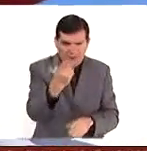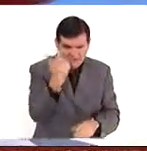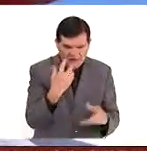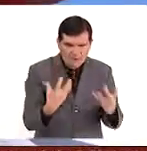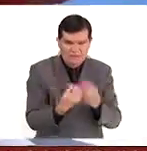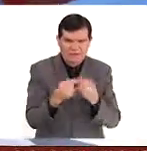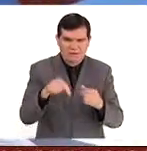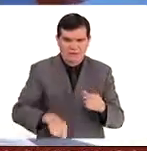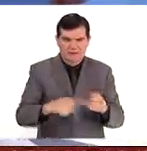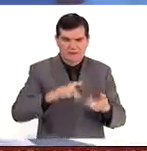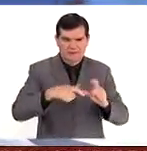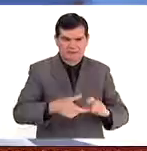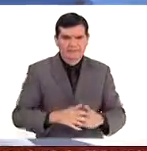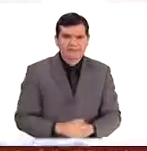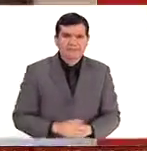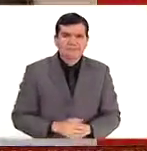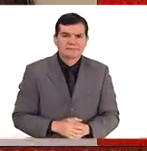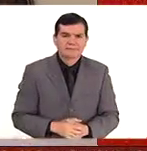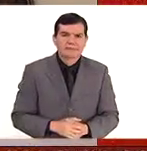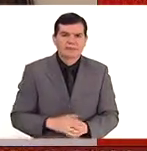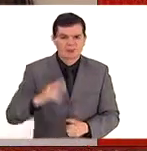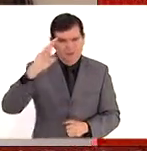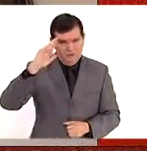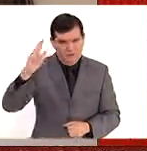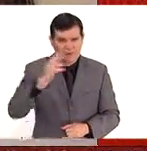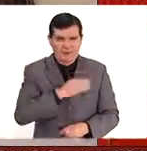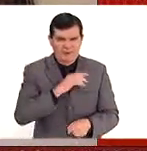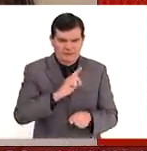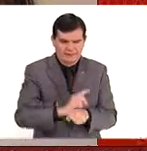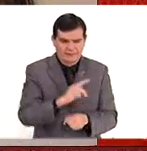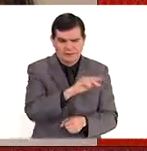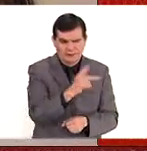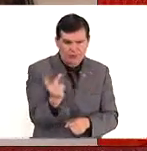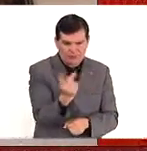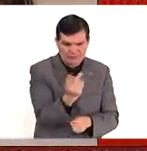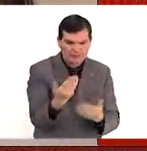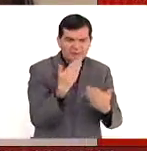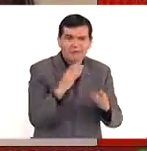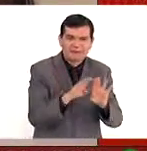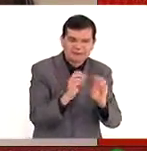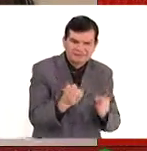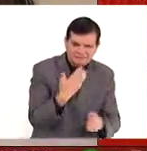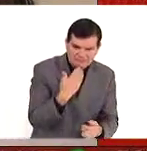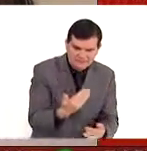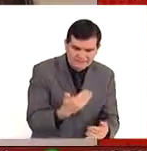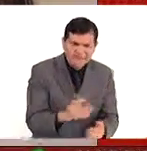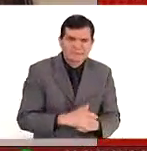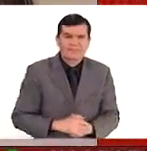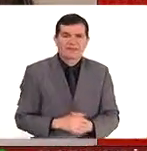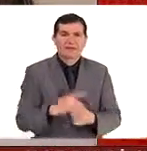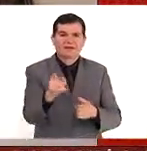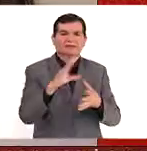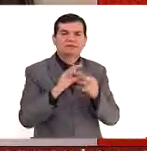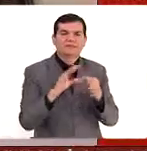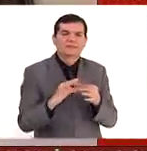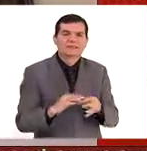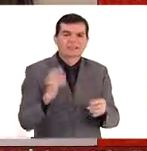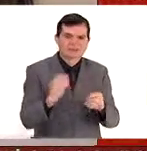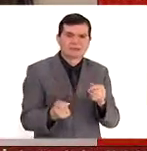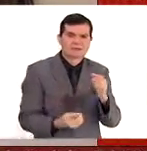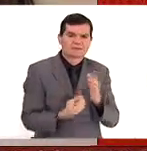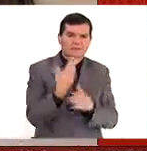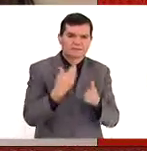Estar con nosotros en México al Día. Hola, muy buenos días Omar y Pati. ¿Cómo están? Pues muy bien. Cuéntanos de qué se trata esta